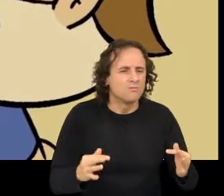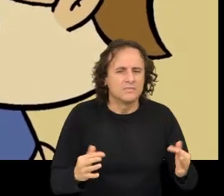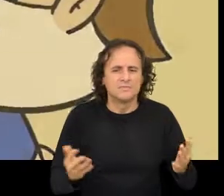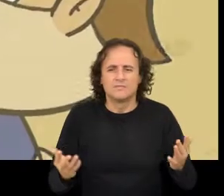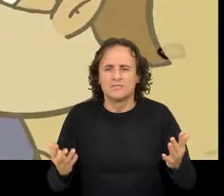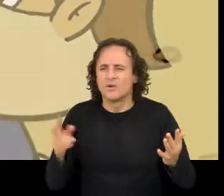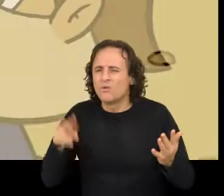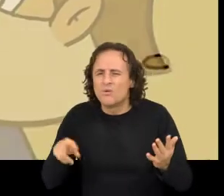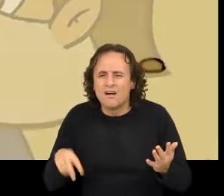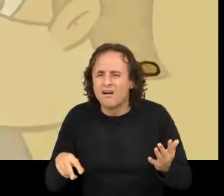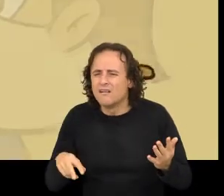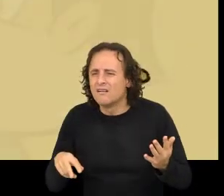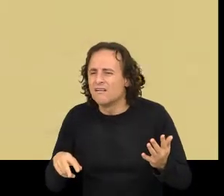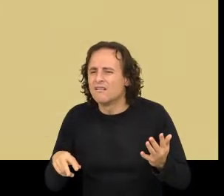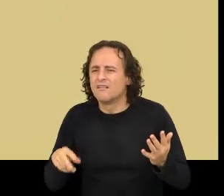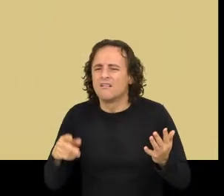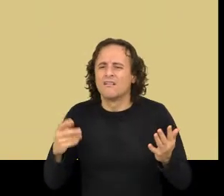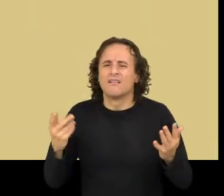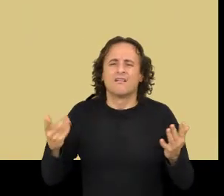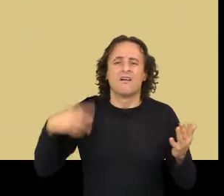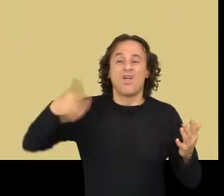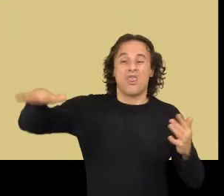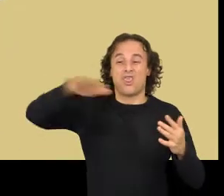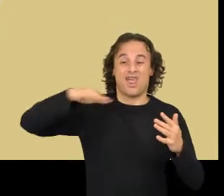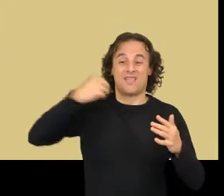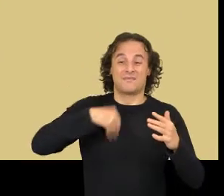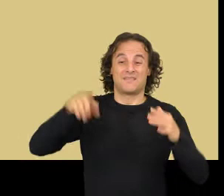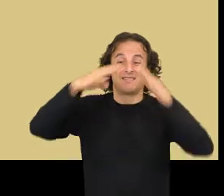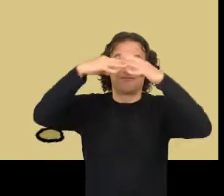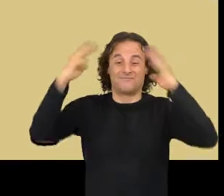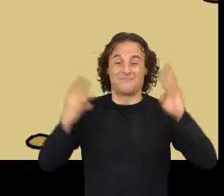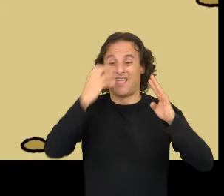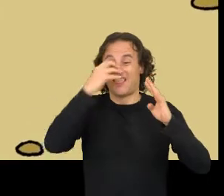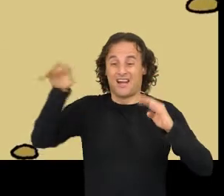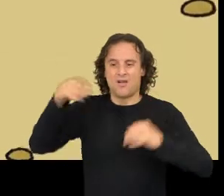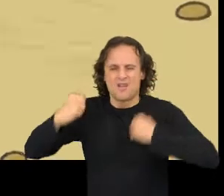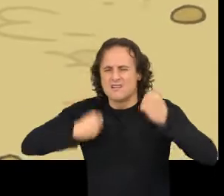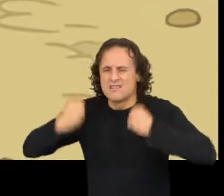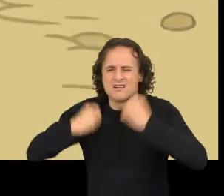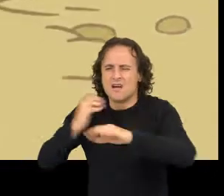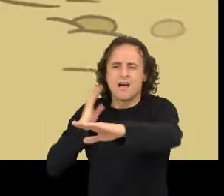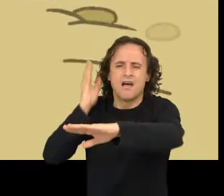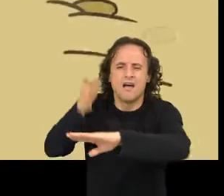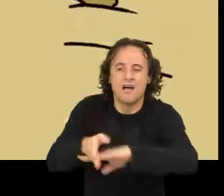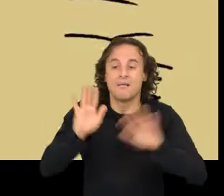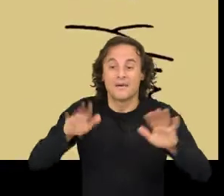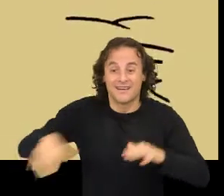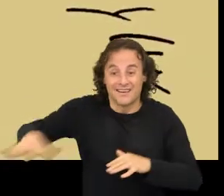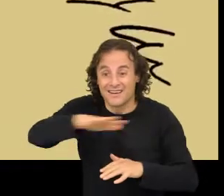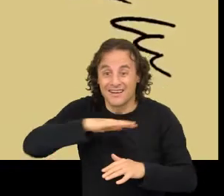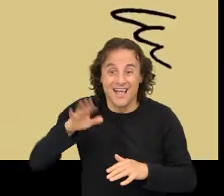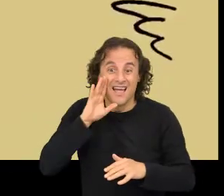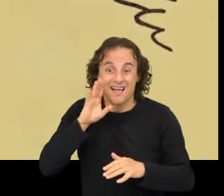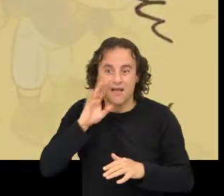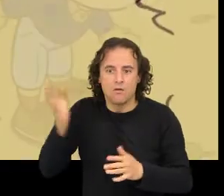Nunca Ai, é marchou correndo o campo da feira Pero no sitio do circo